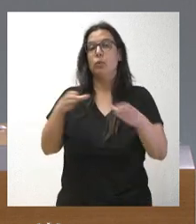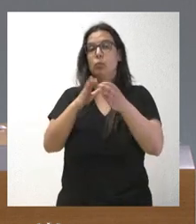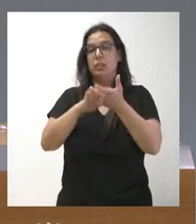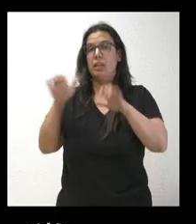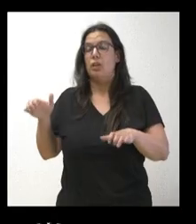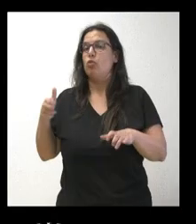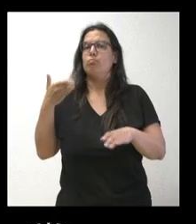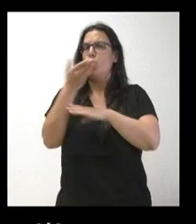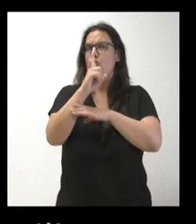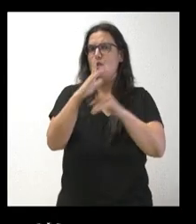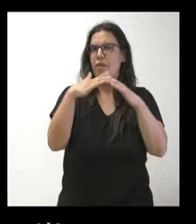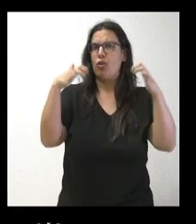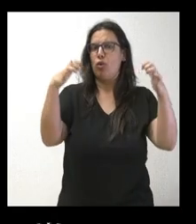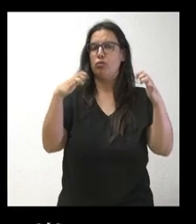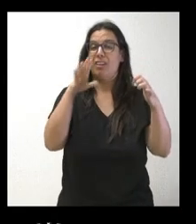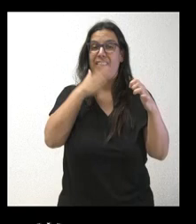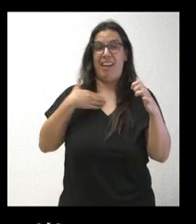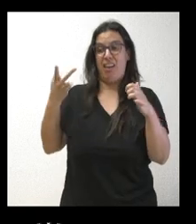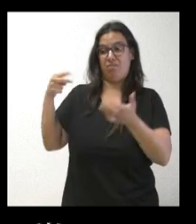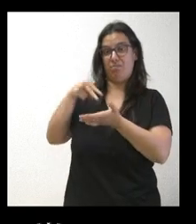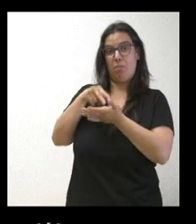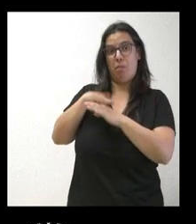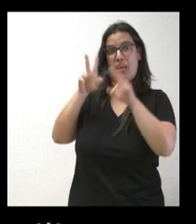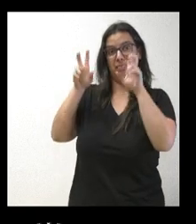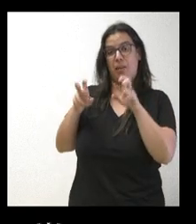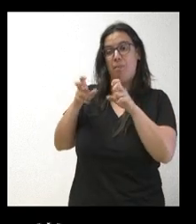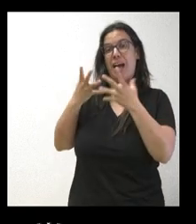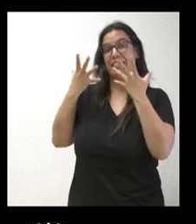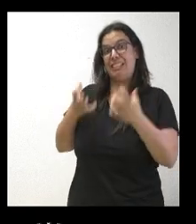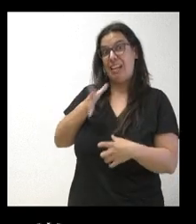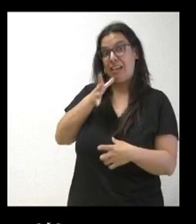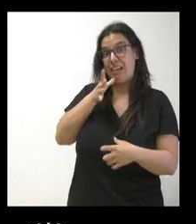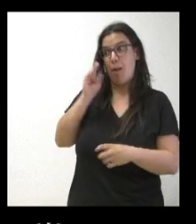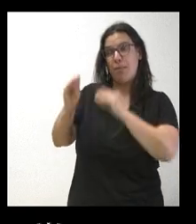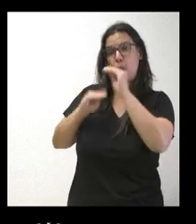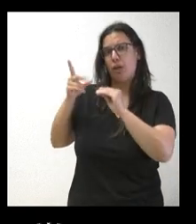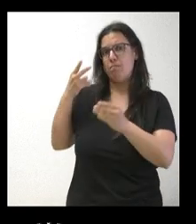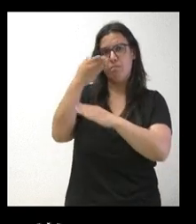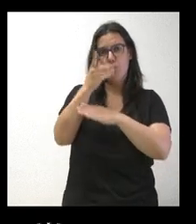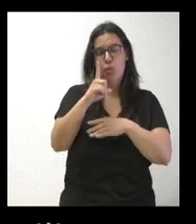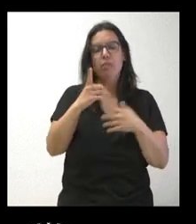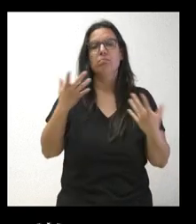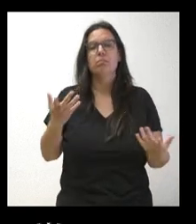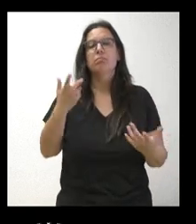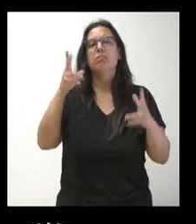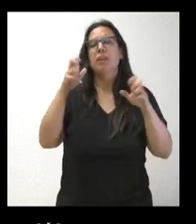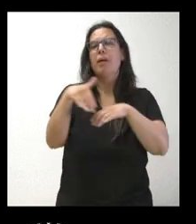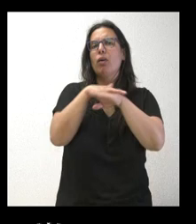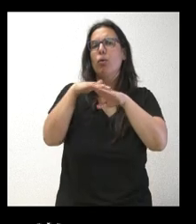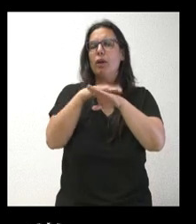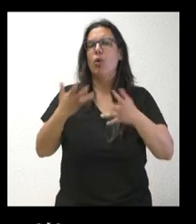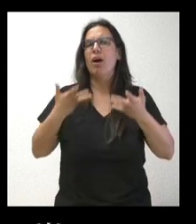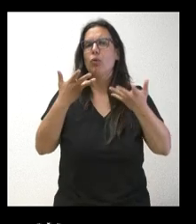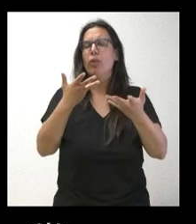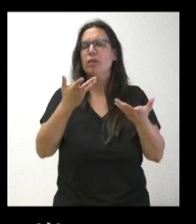sequía y se ha comunicado que la Junta estaría dispuesta a complementar las ayudas del Gobierno. No sé en qué línea siguen esas ayudas para la sequía y, en todo caso, a que